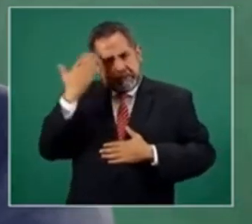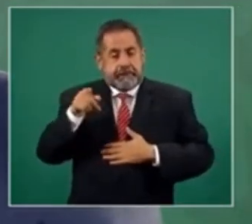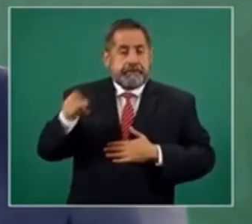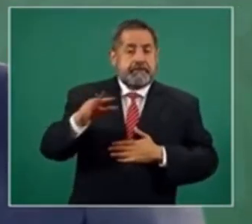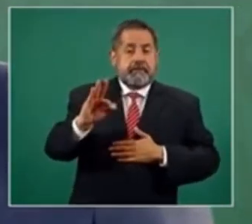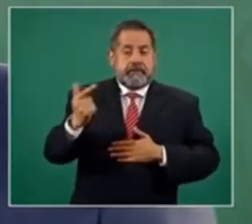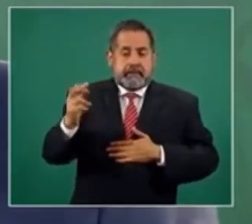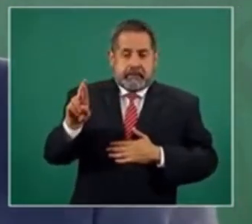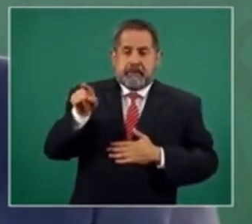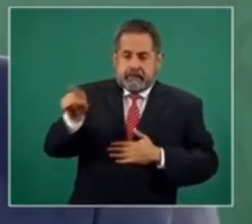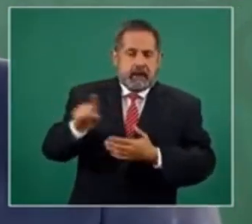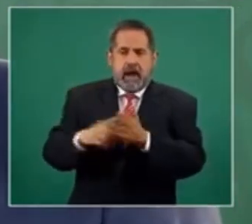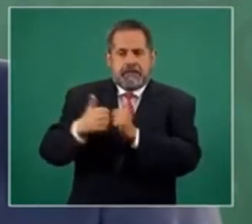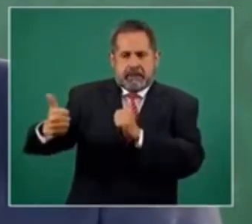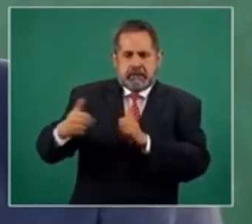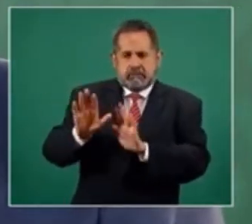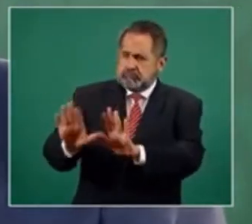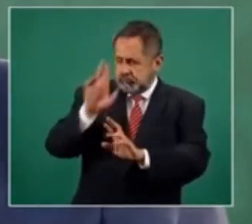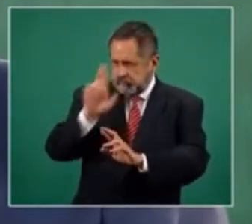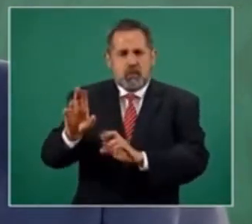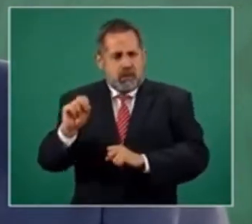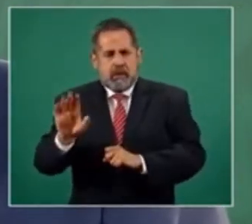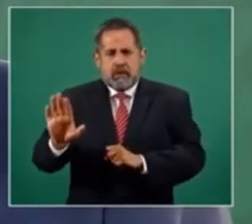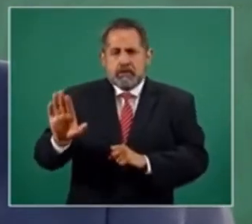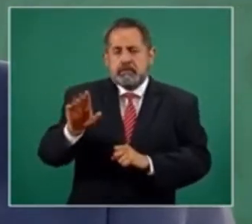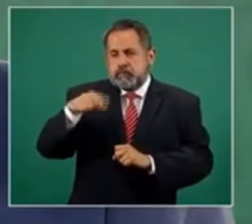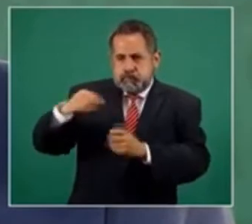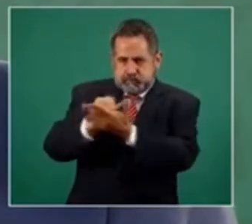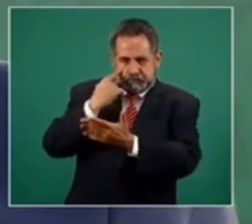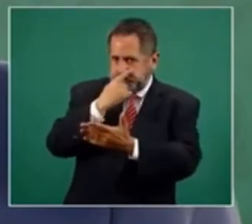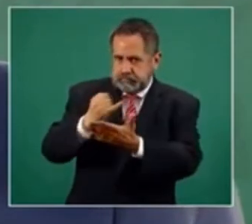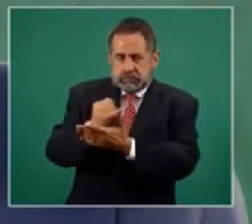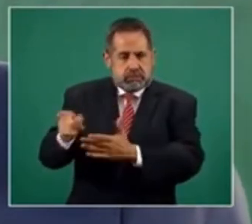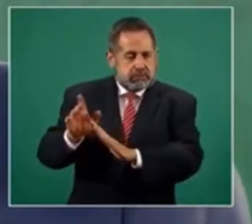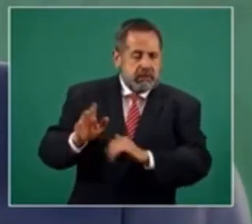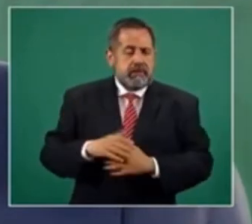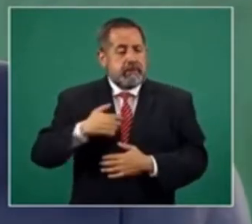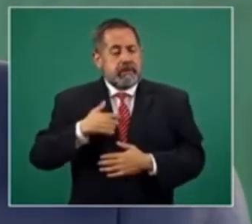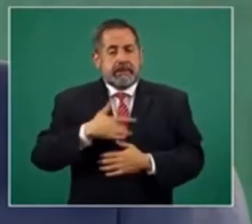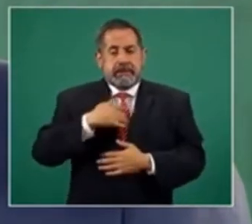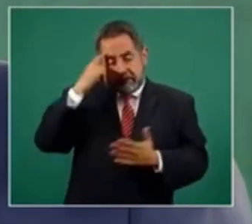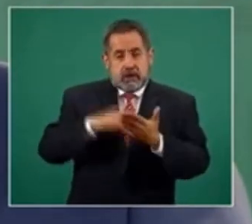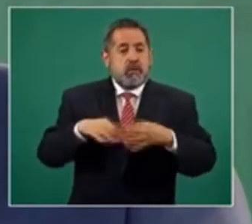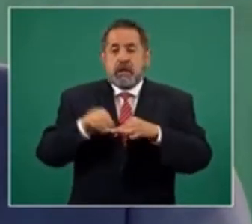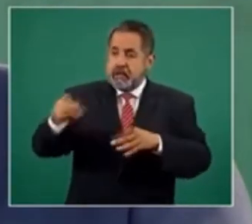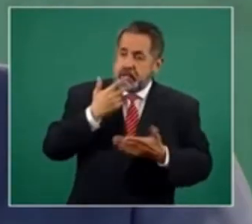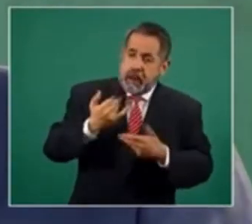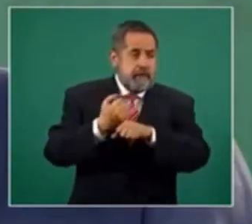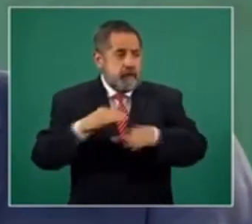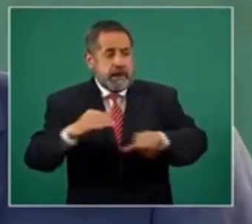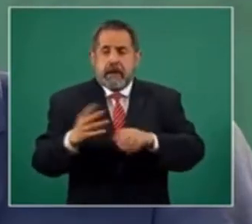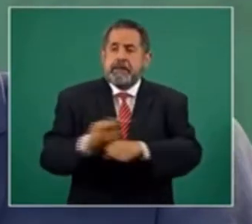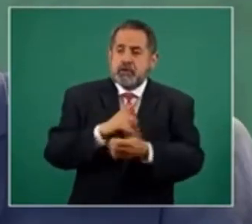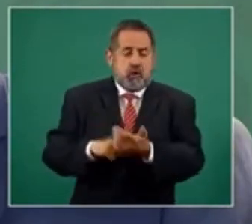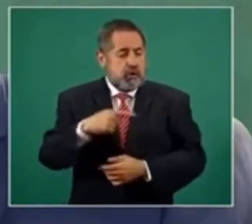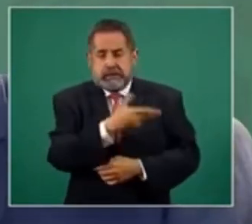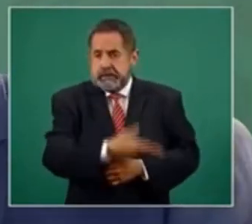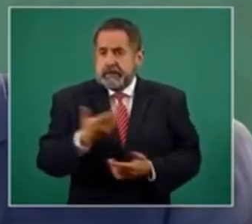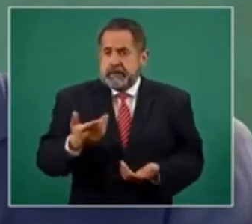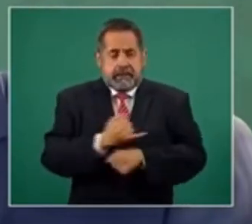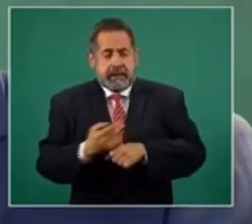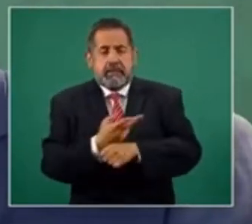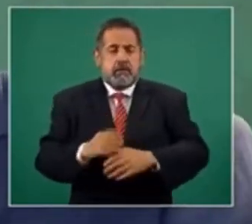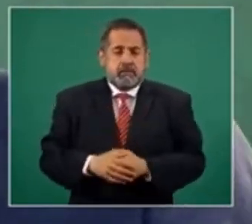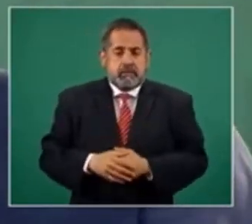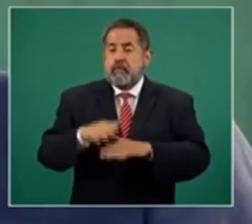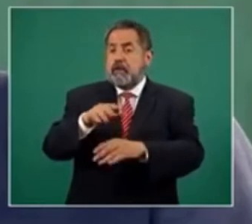Fiscalía es autónoma. Creo yo que es importante que se informe sobre el estado de esta investigación,